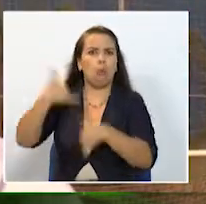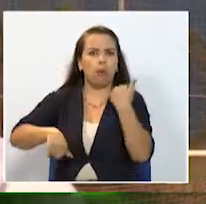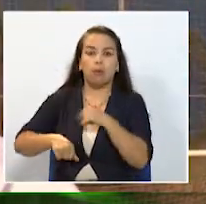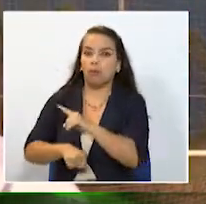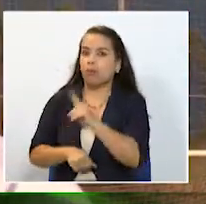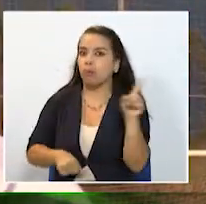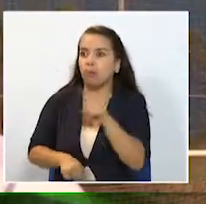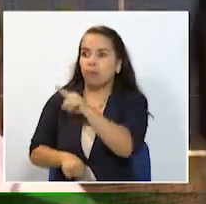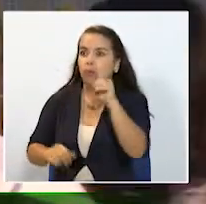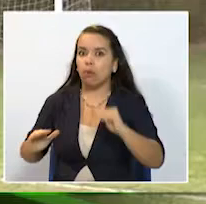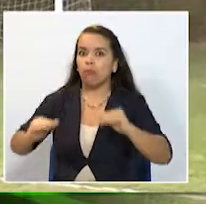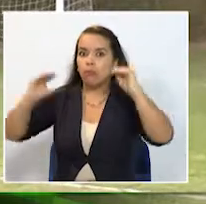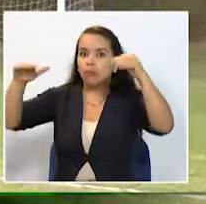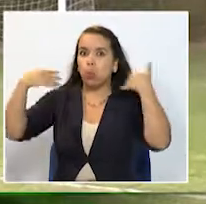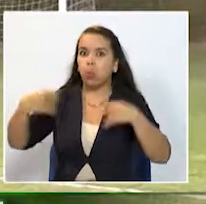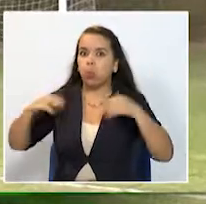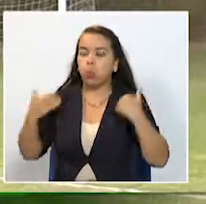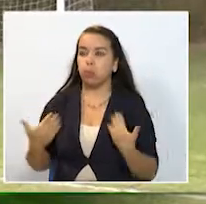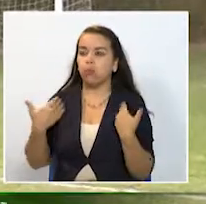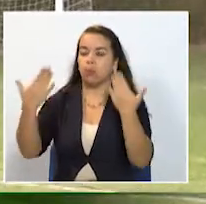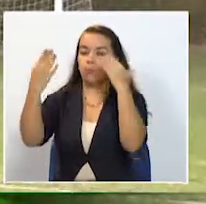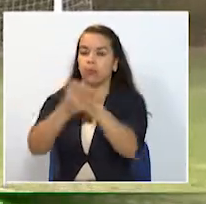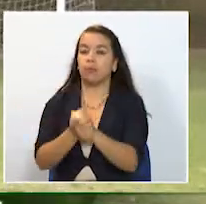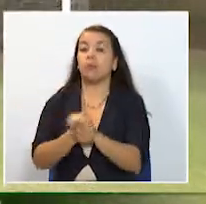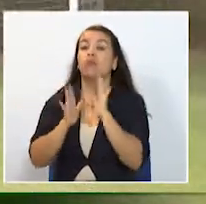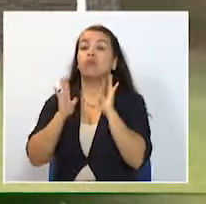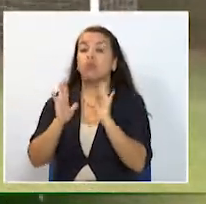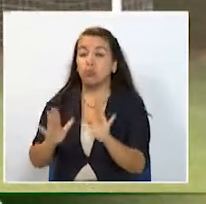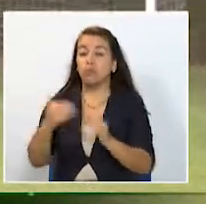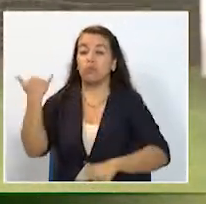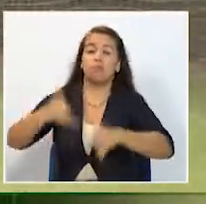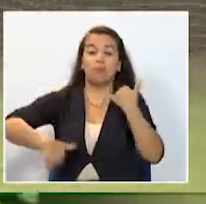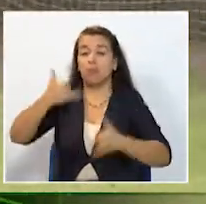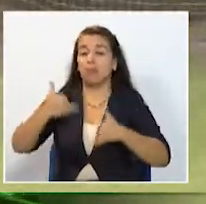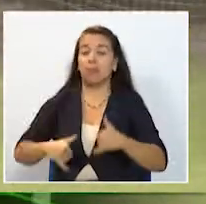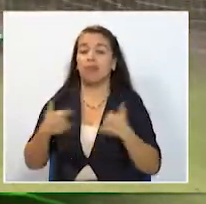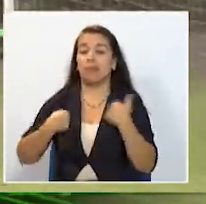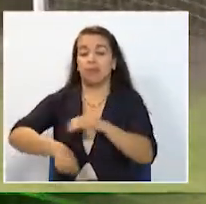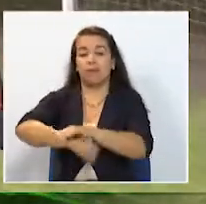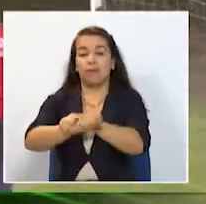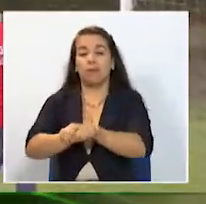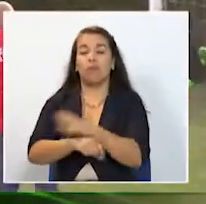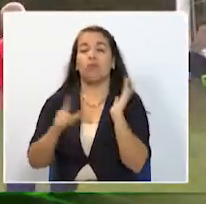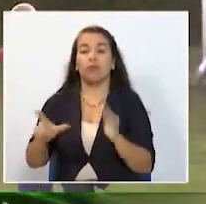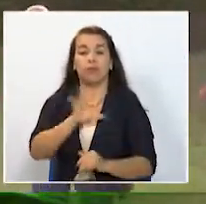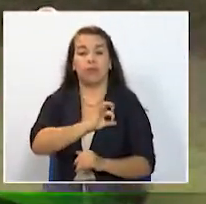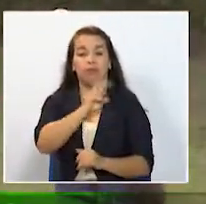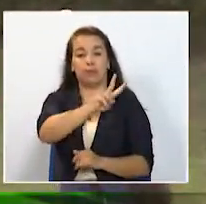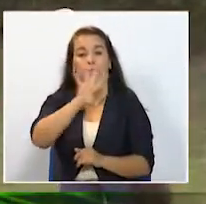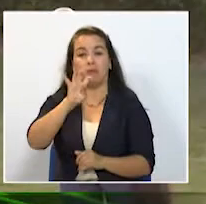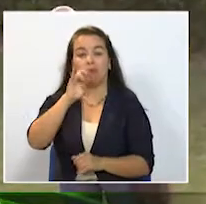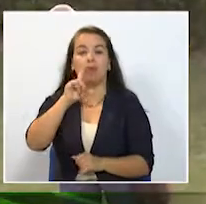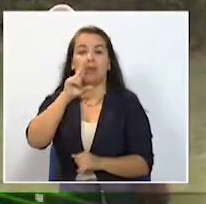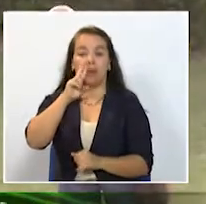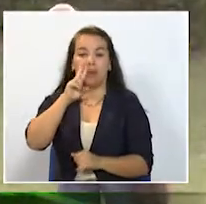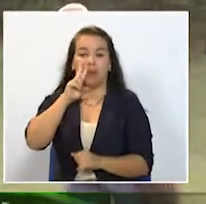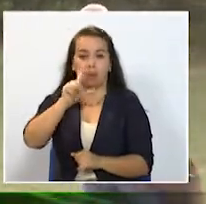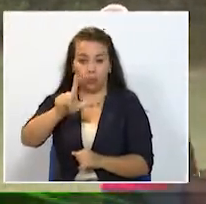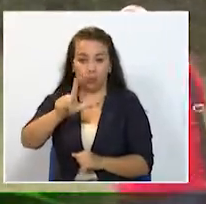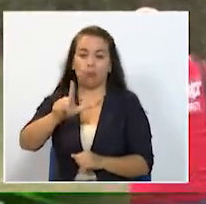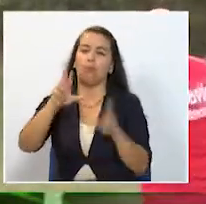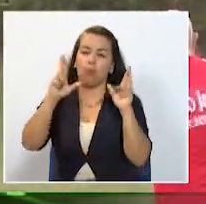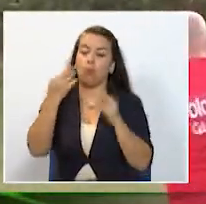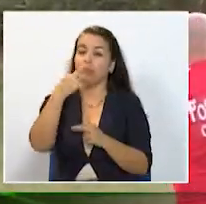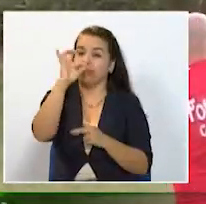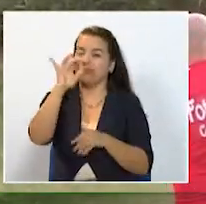nivel muy muy competitivo en la tercera versión del torneo senior master de fútbol que comenzará el sábado 29 de julio se espera la participación de 18